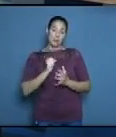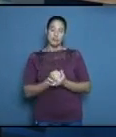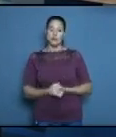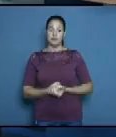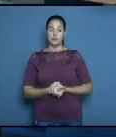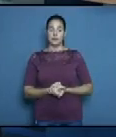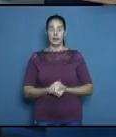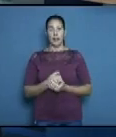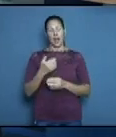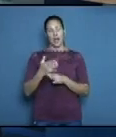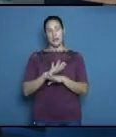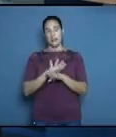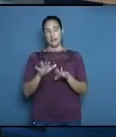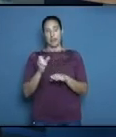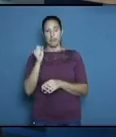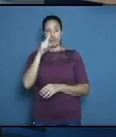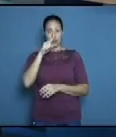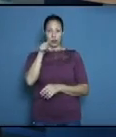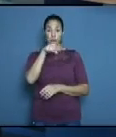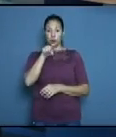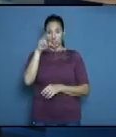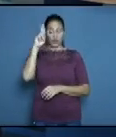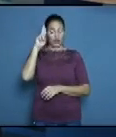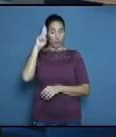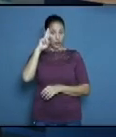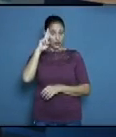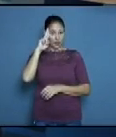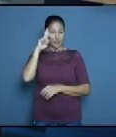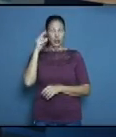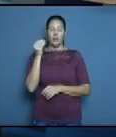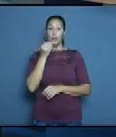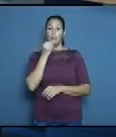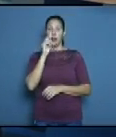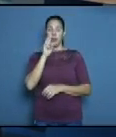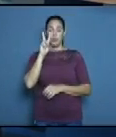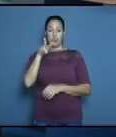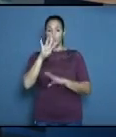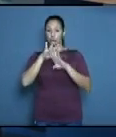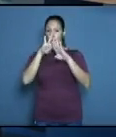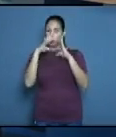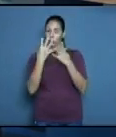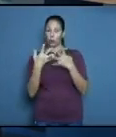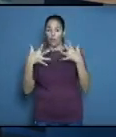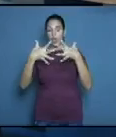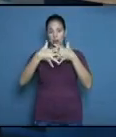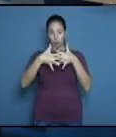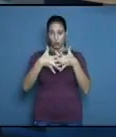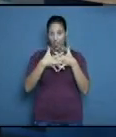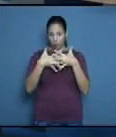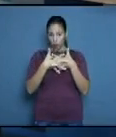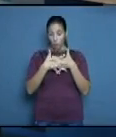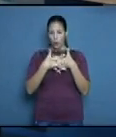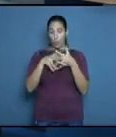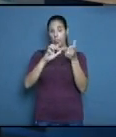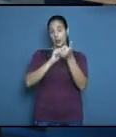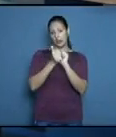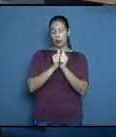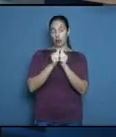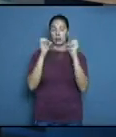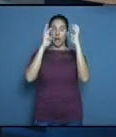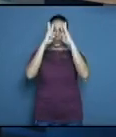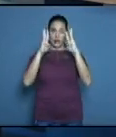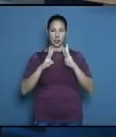por el momento pero nunca se olvide que usted puede ver nuestras repeticiones tanto en Facebook como en Youtube y visitar nuestro actualizado sitio